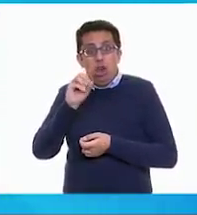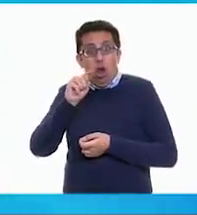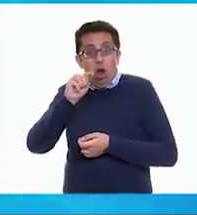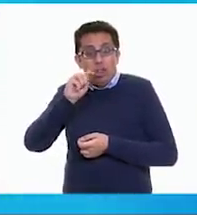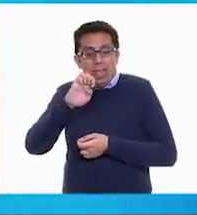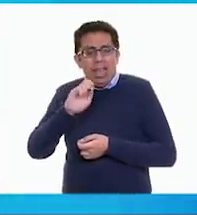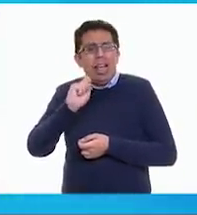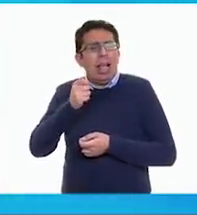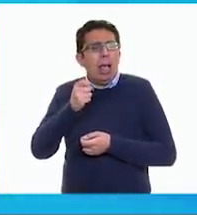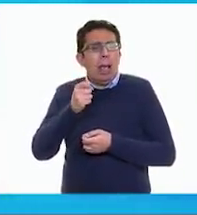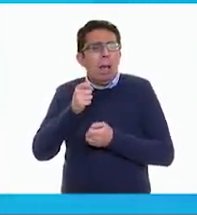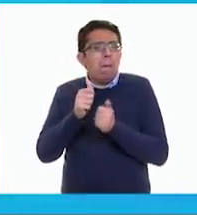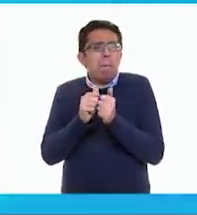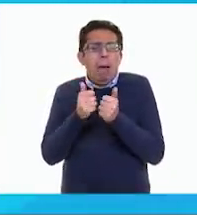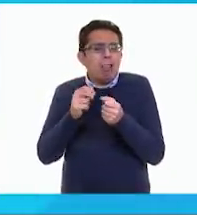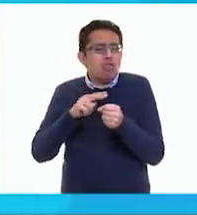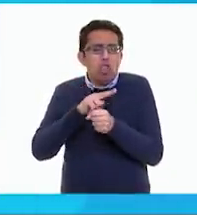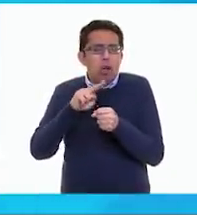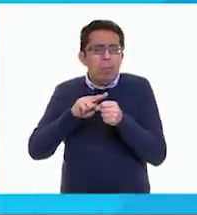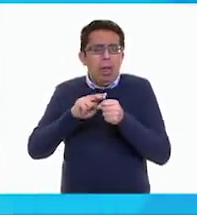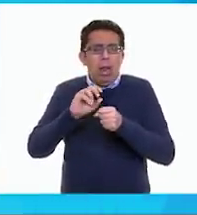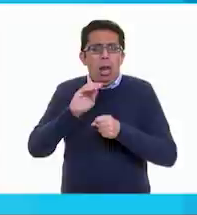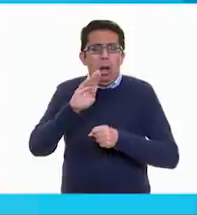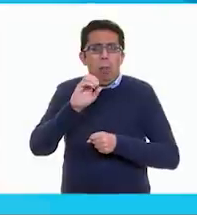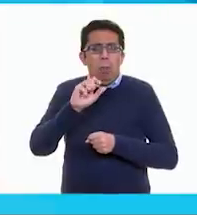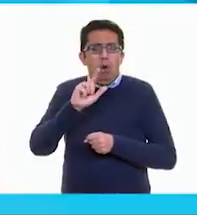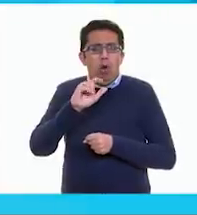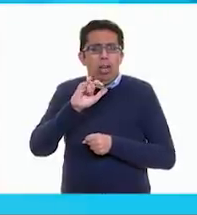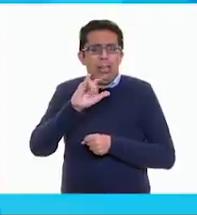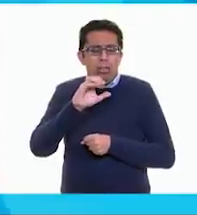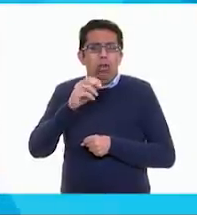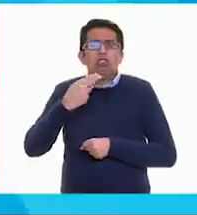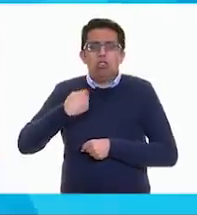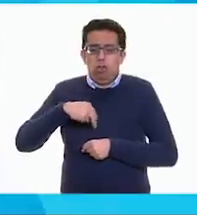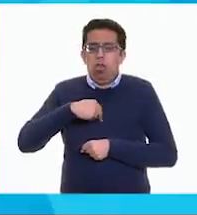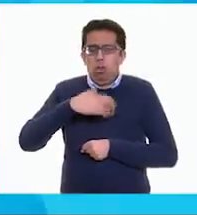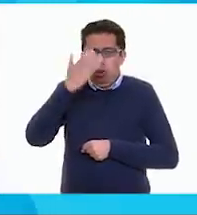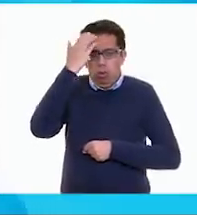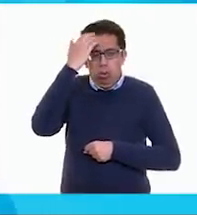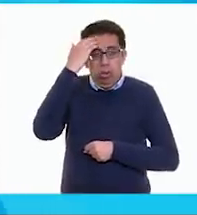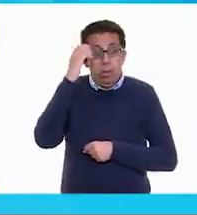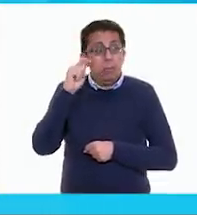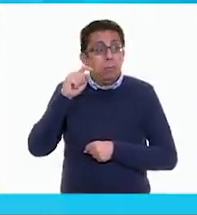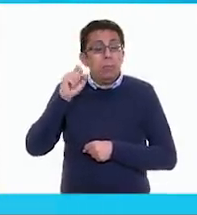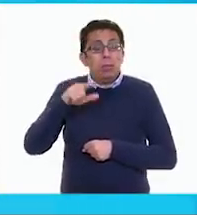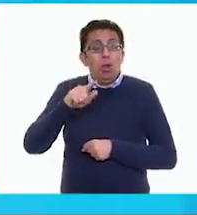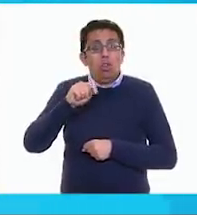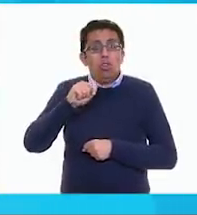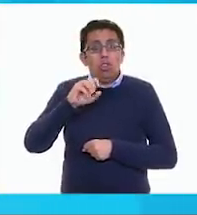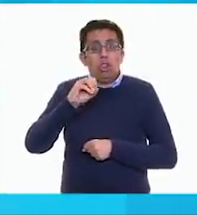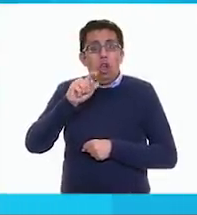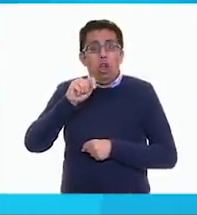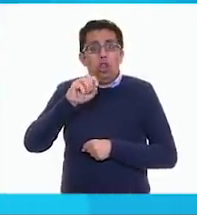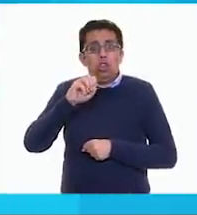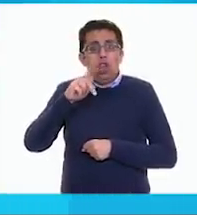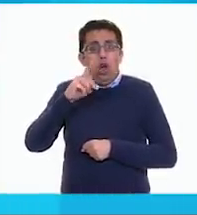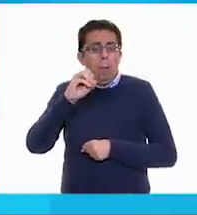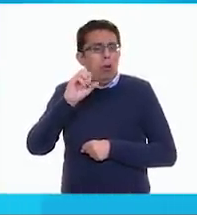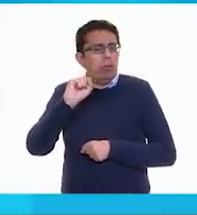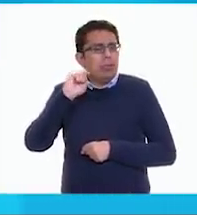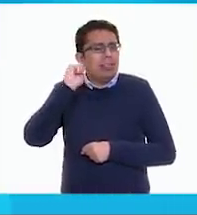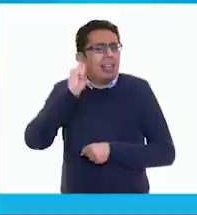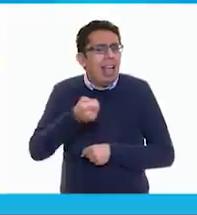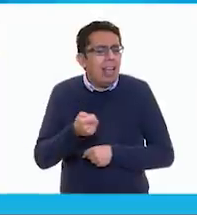un bolillo, como comúnmente lo conocemos nosotros. Y totopos, que serían